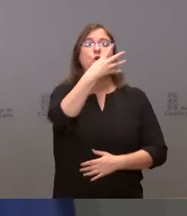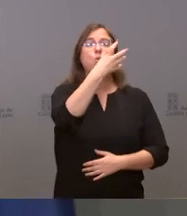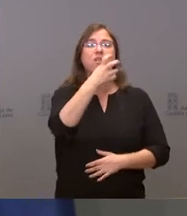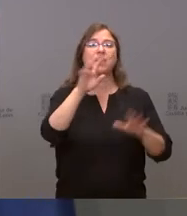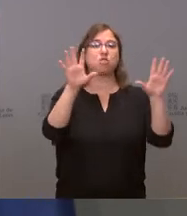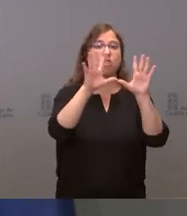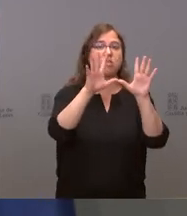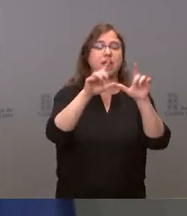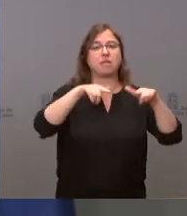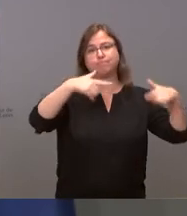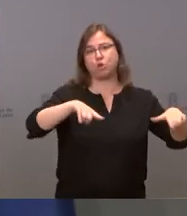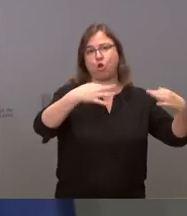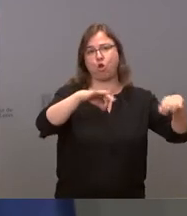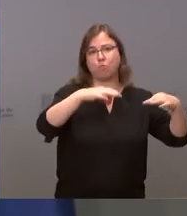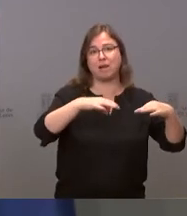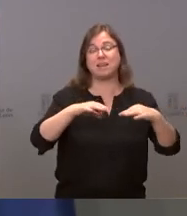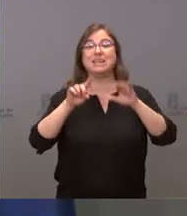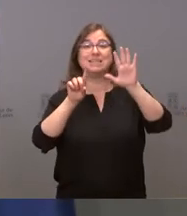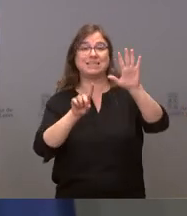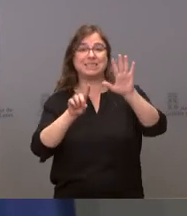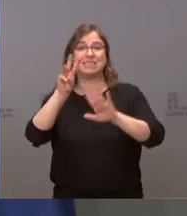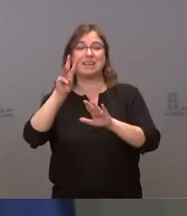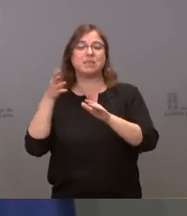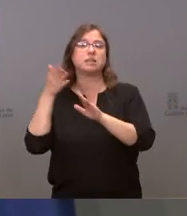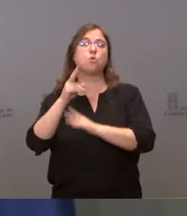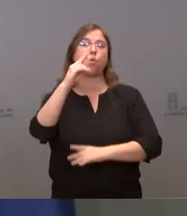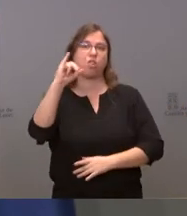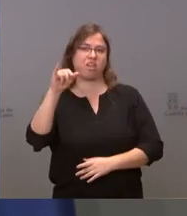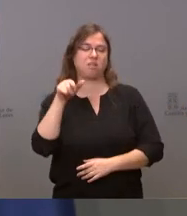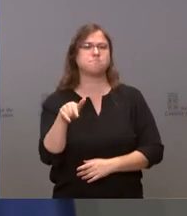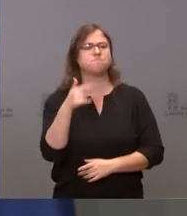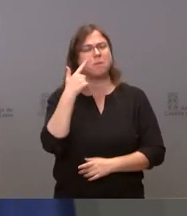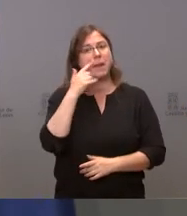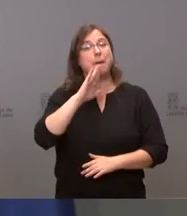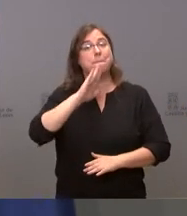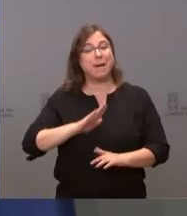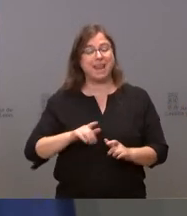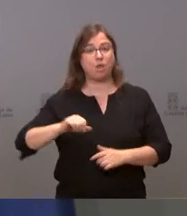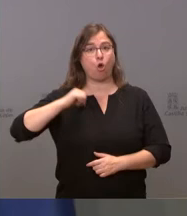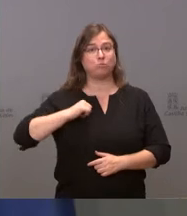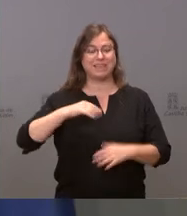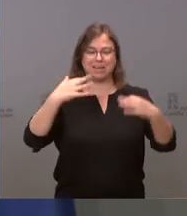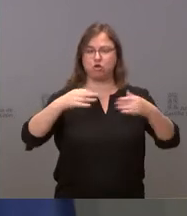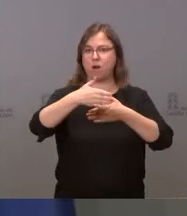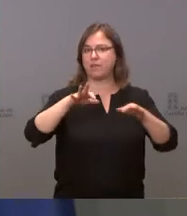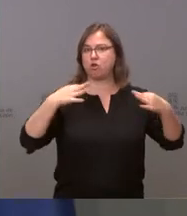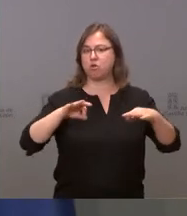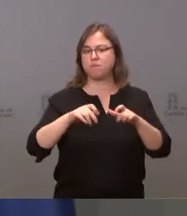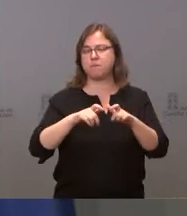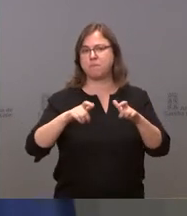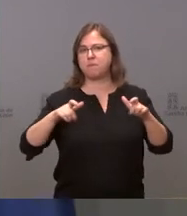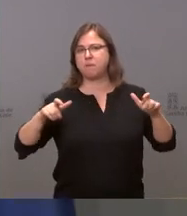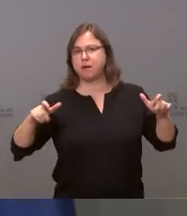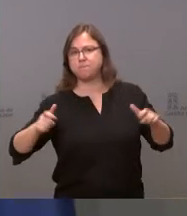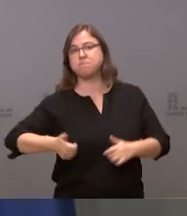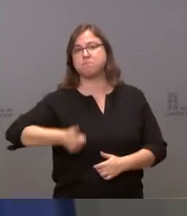y 63 en intensivos. Parece que el crecimiento en planta es más intenso